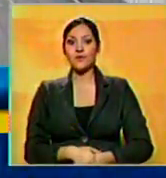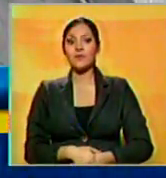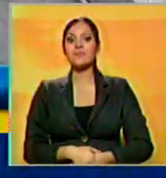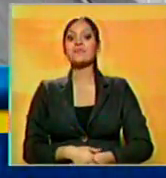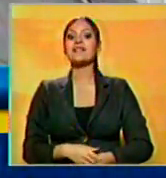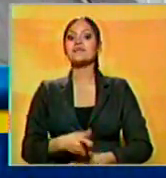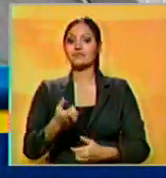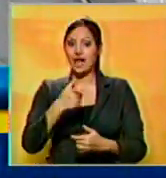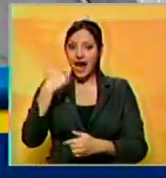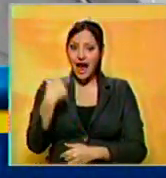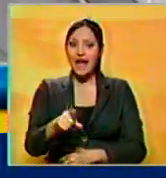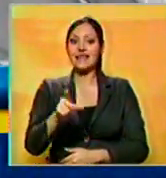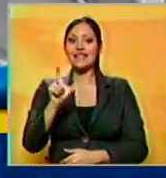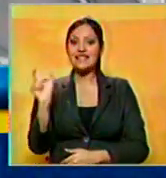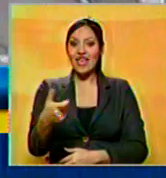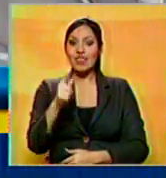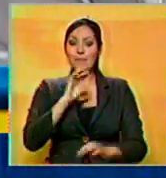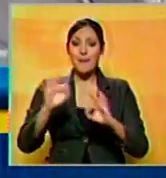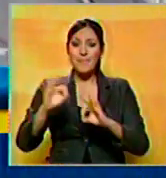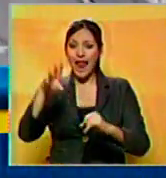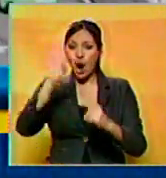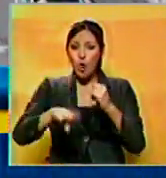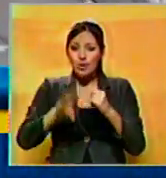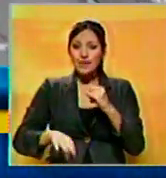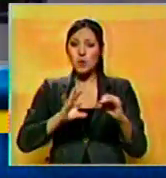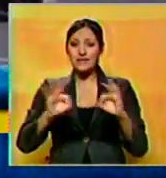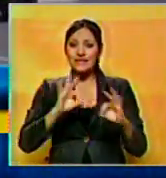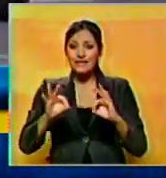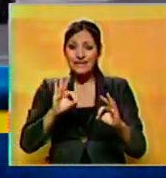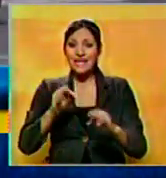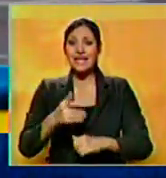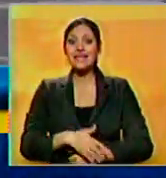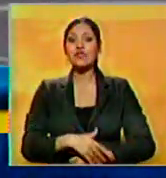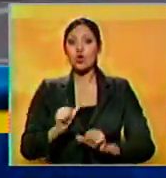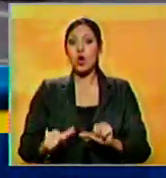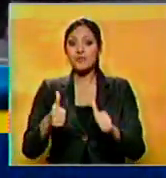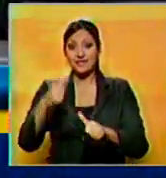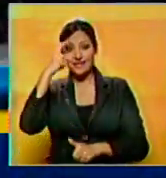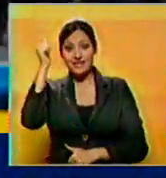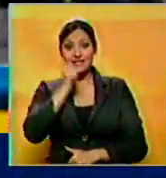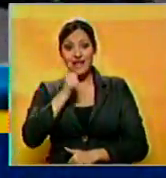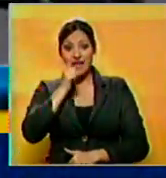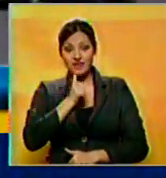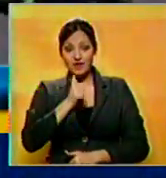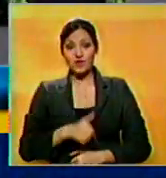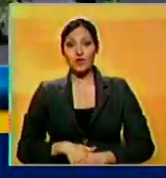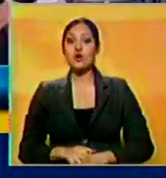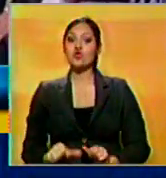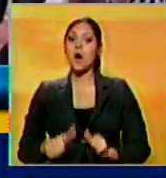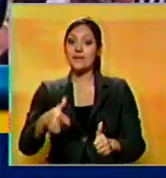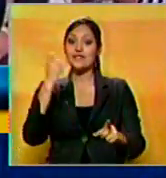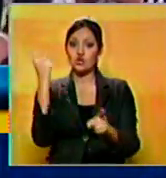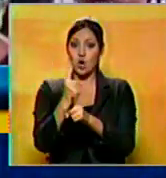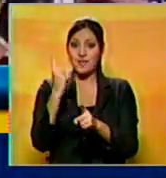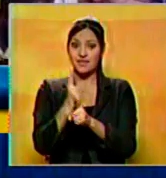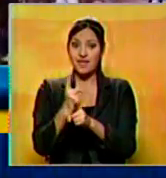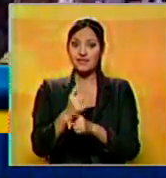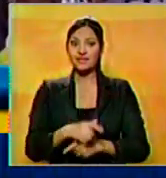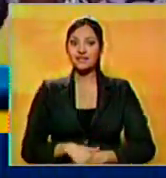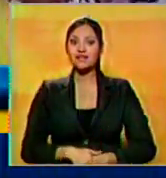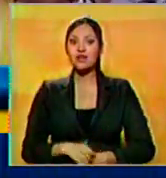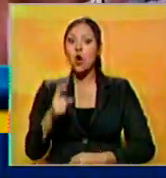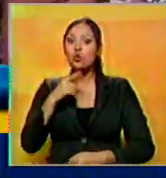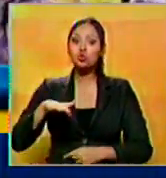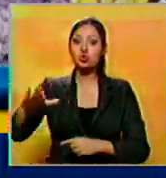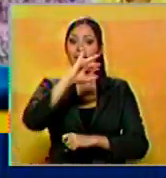categoría GT Daytona se encuentra afinando los últimos detalles de la estrategia a emplear a partir de este sábado, cuando inicia la competición en el circuito Daytona